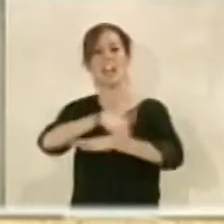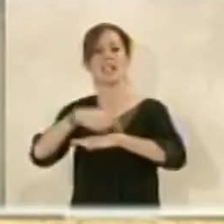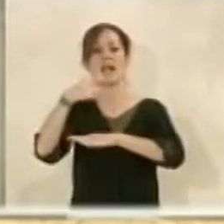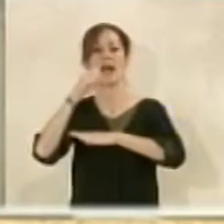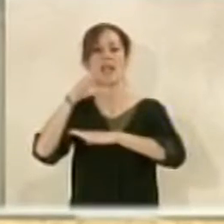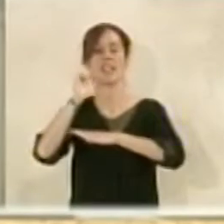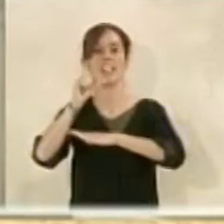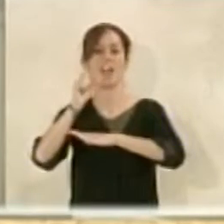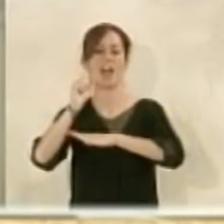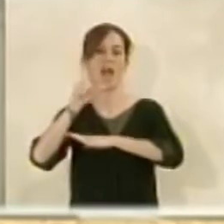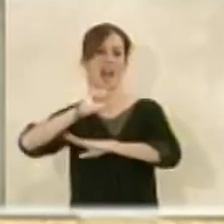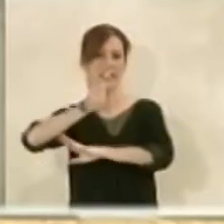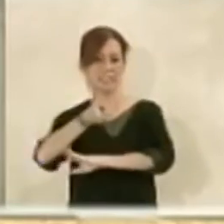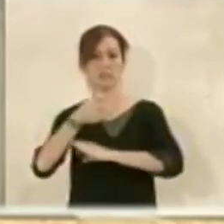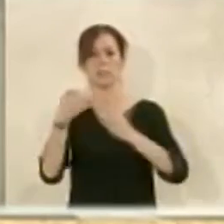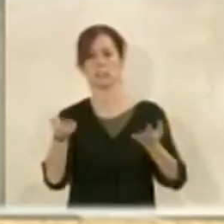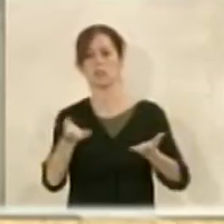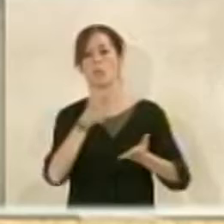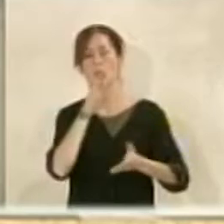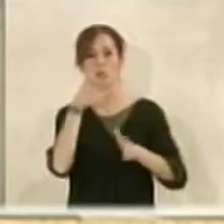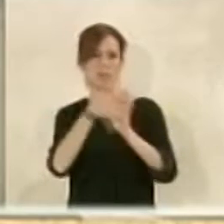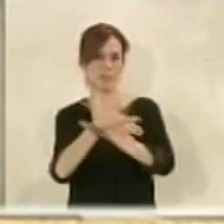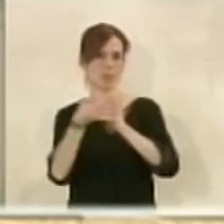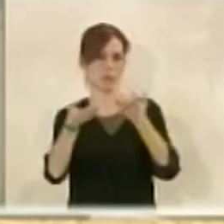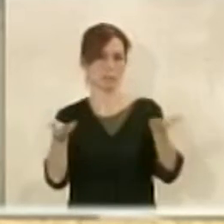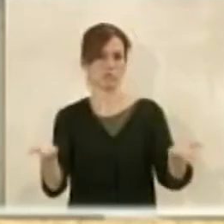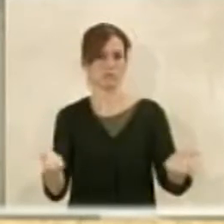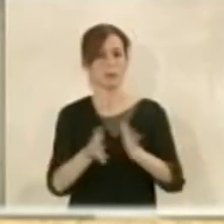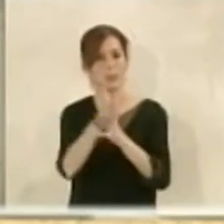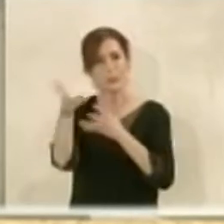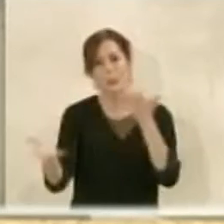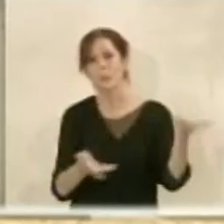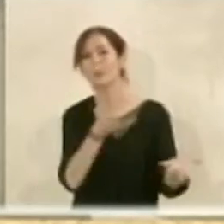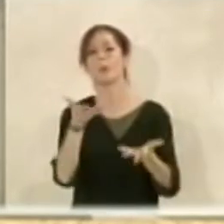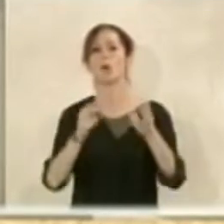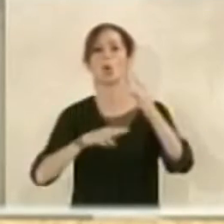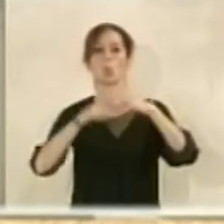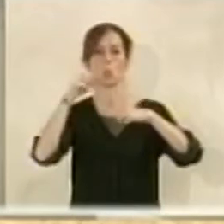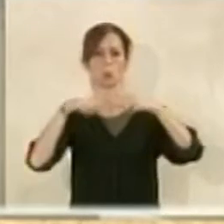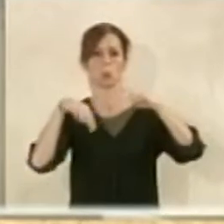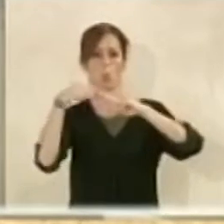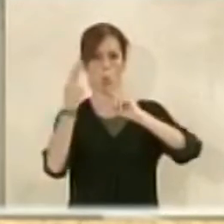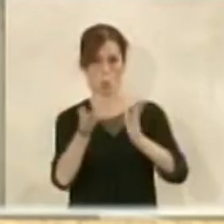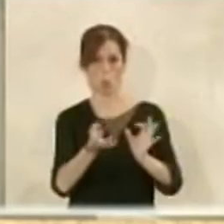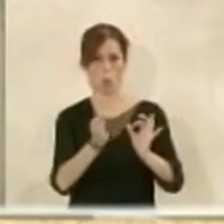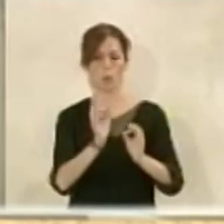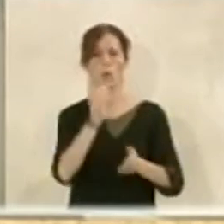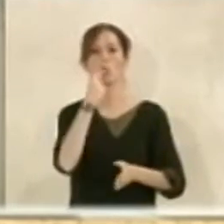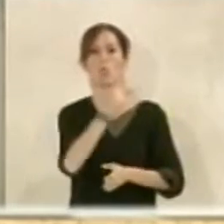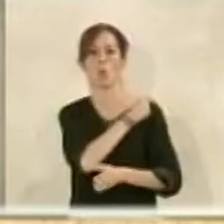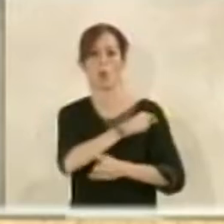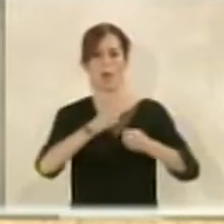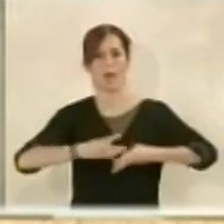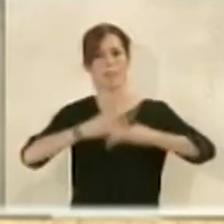Liss con lo cual bueno pues estamos promoviendo que se construya por parte de los propietarios en este caso Agro Roja